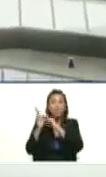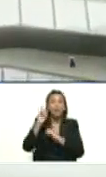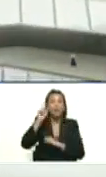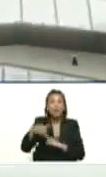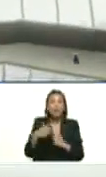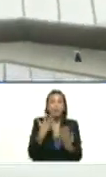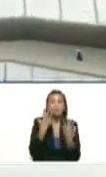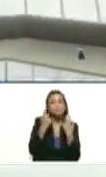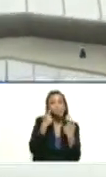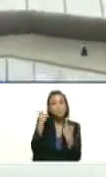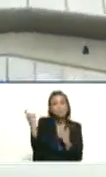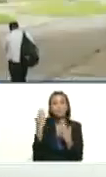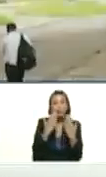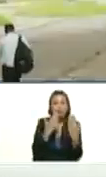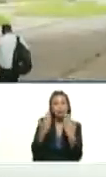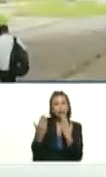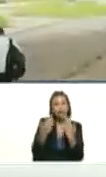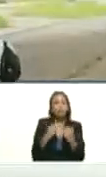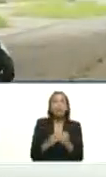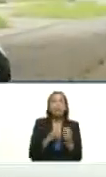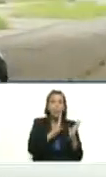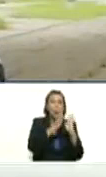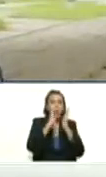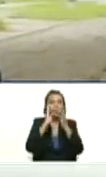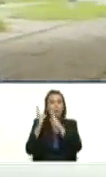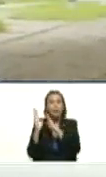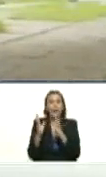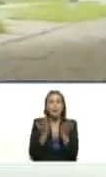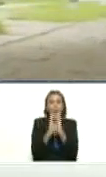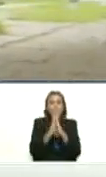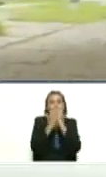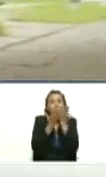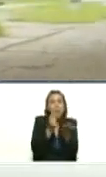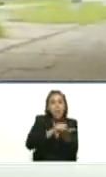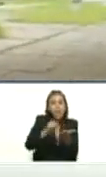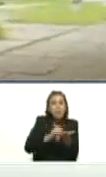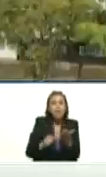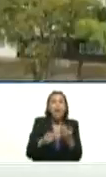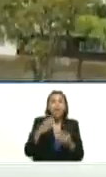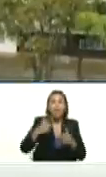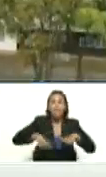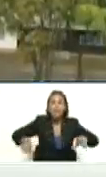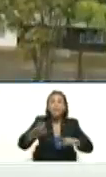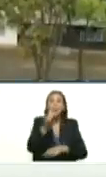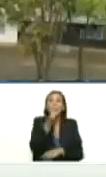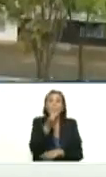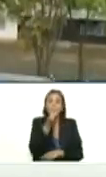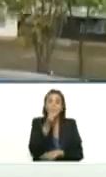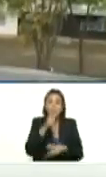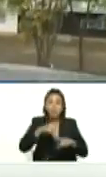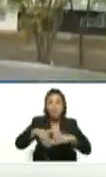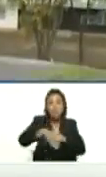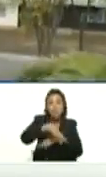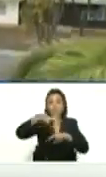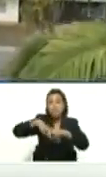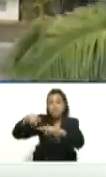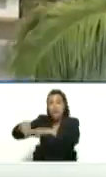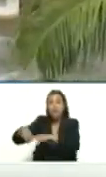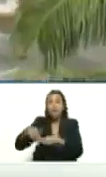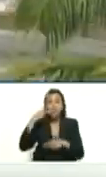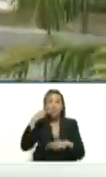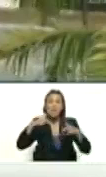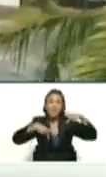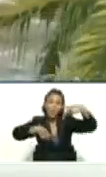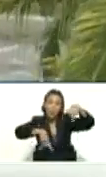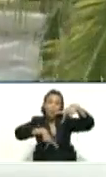saliendo la biblioteca los espacios del comedor yo he visto por tiktok